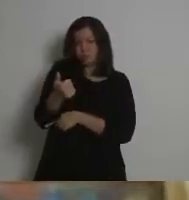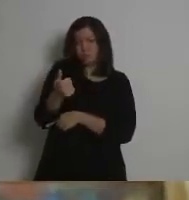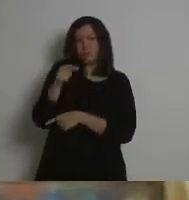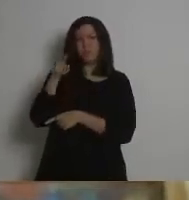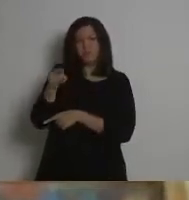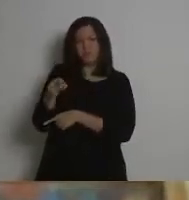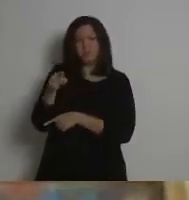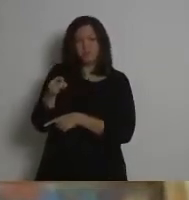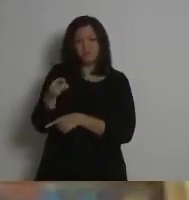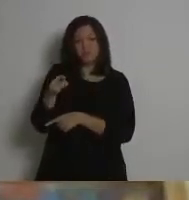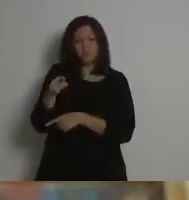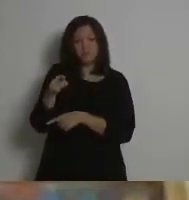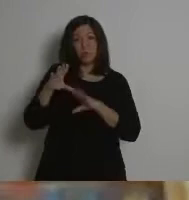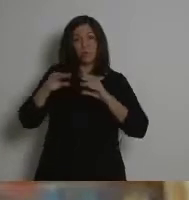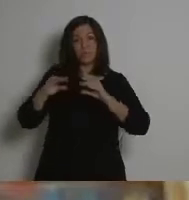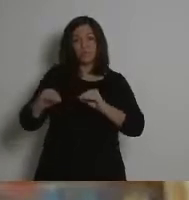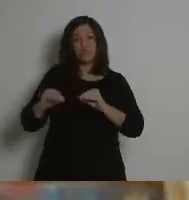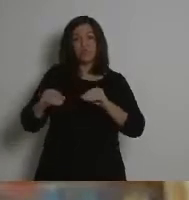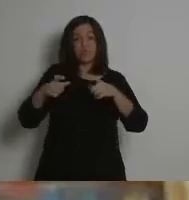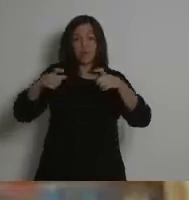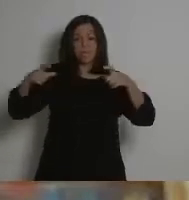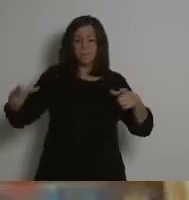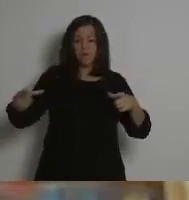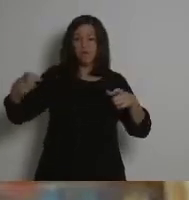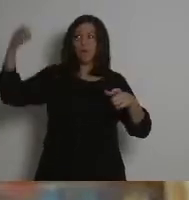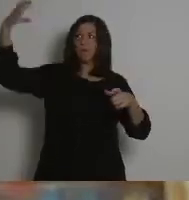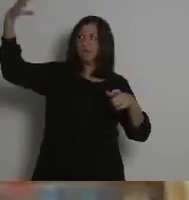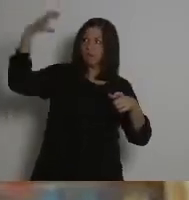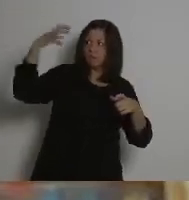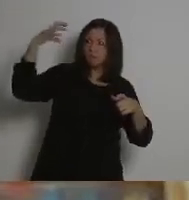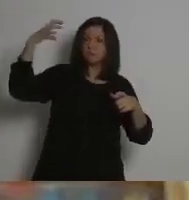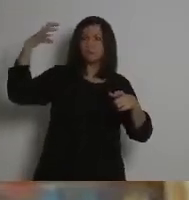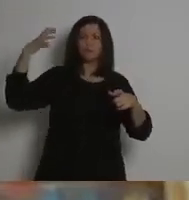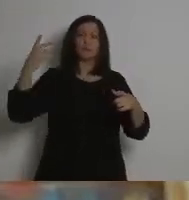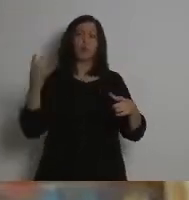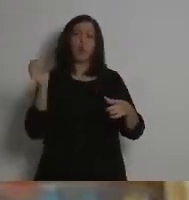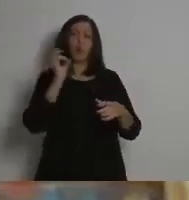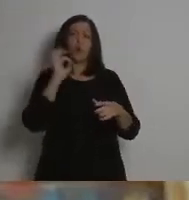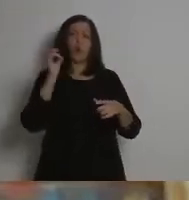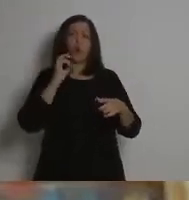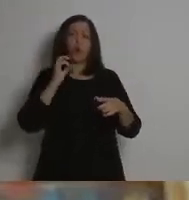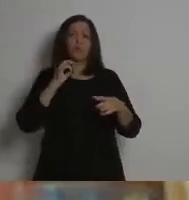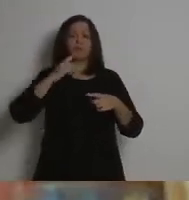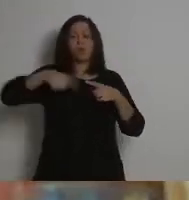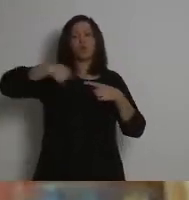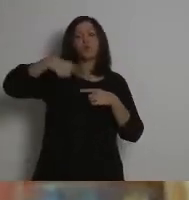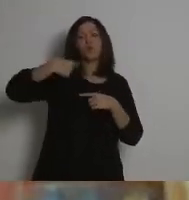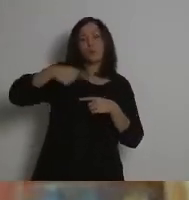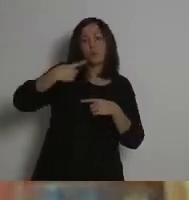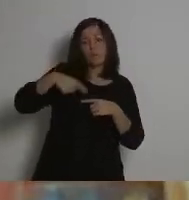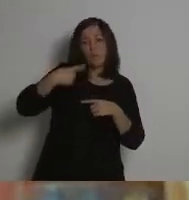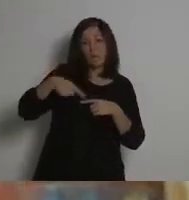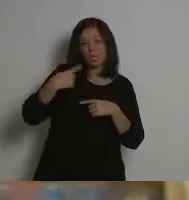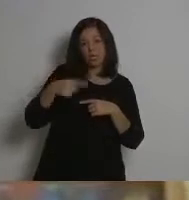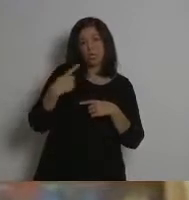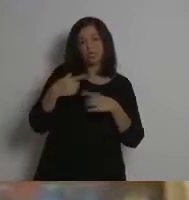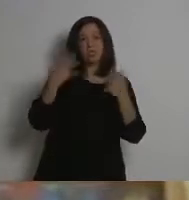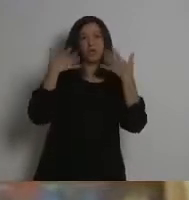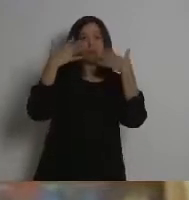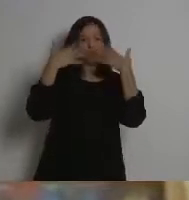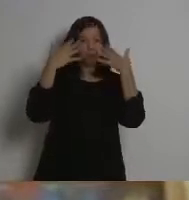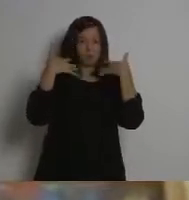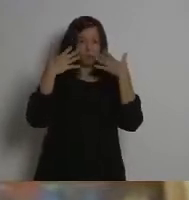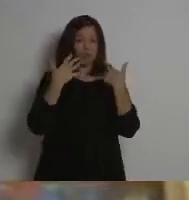presentes en las placas fotovoltaicas, que están presentes en las turbinas de nuestros molinos de